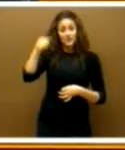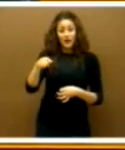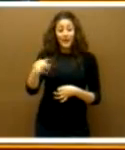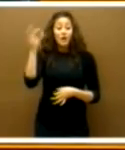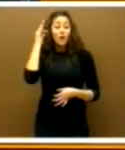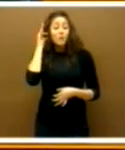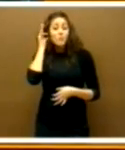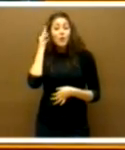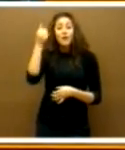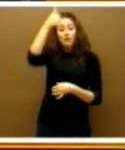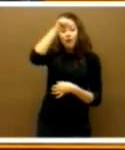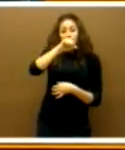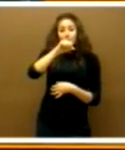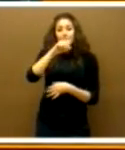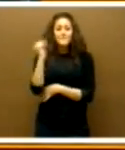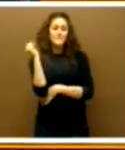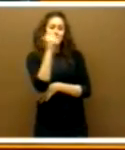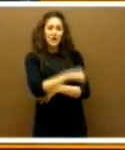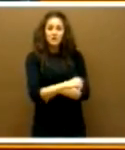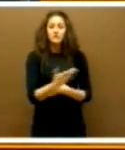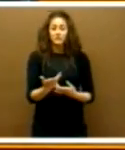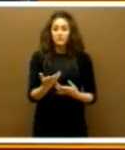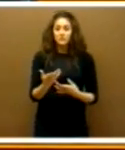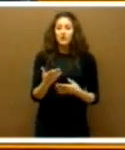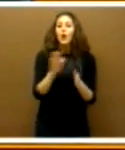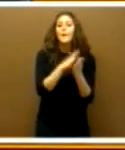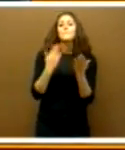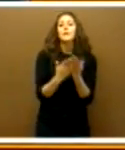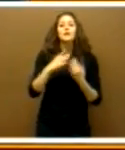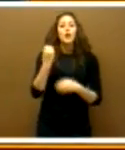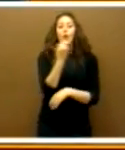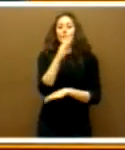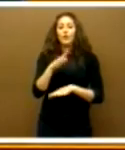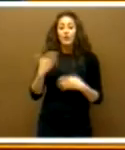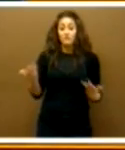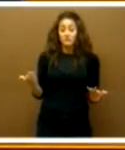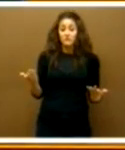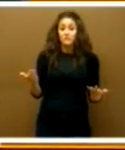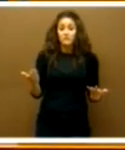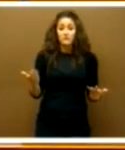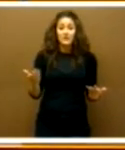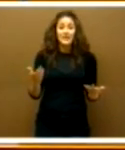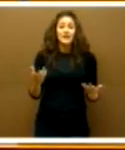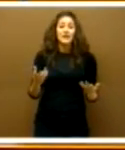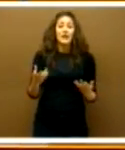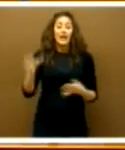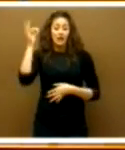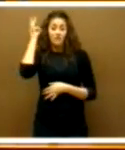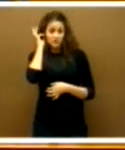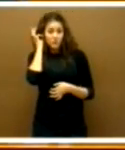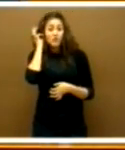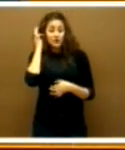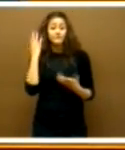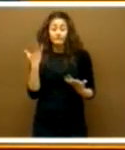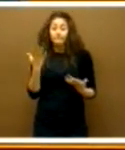mujeres que hombres en la universidad y que los mejores expedientes se encuentran en el sexo femenino. Y, por lo